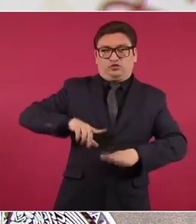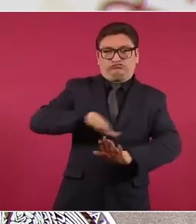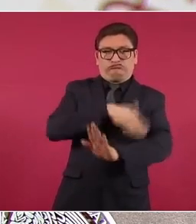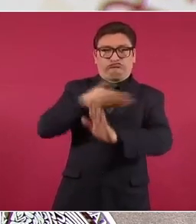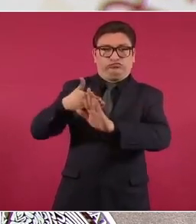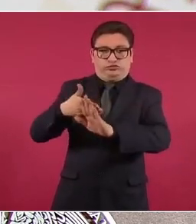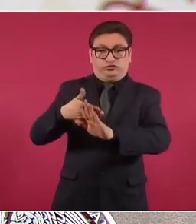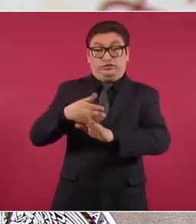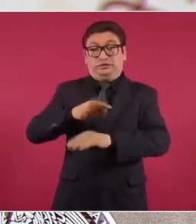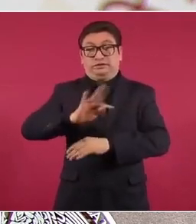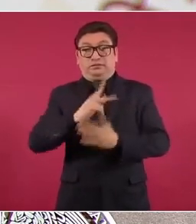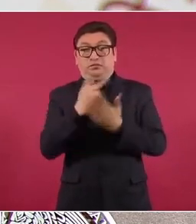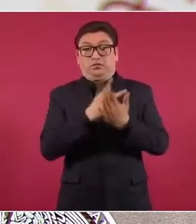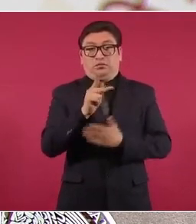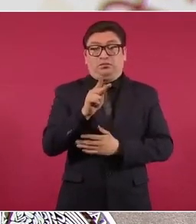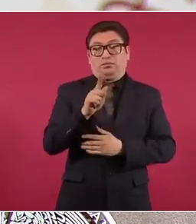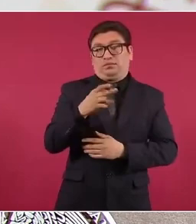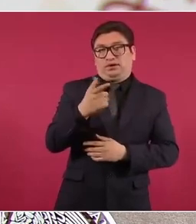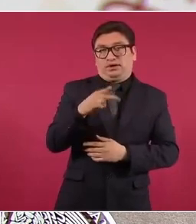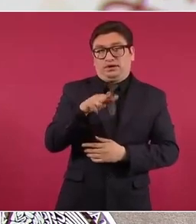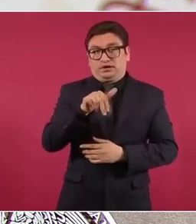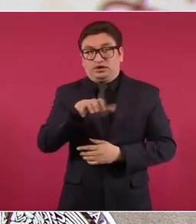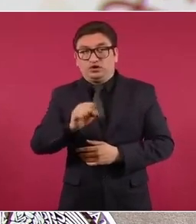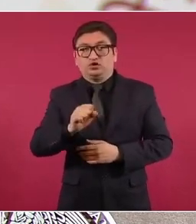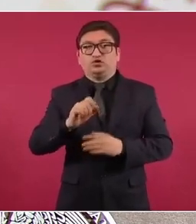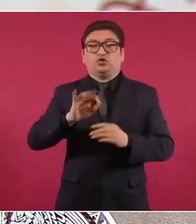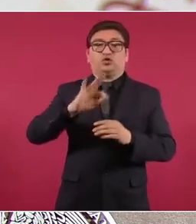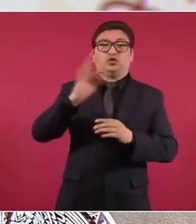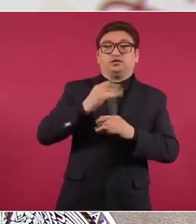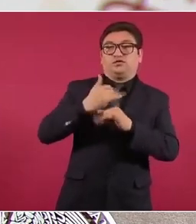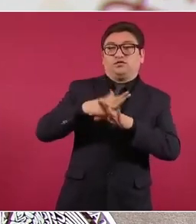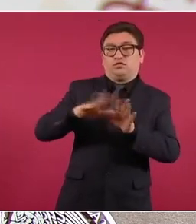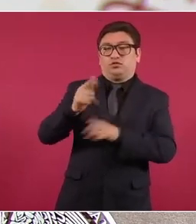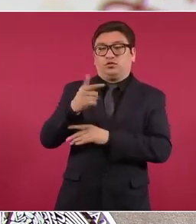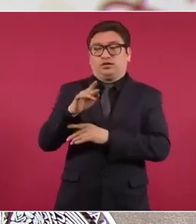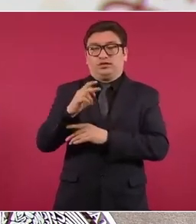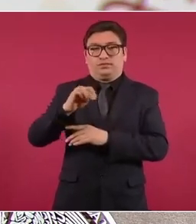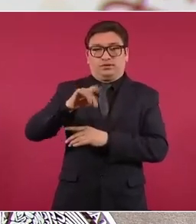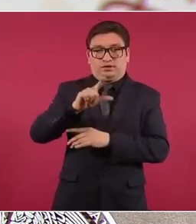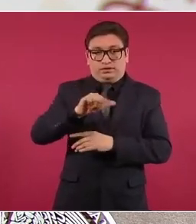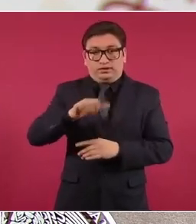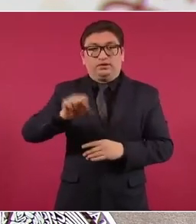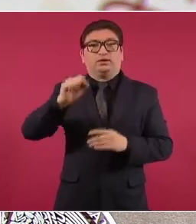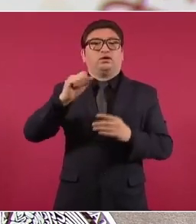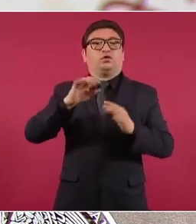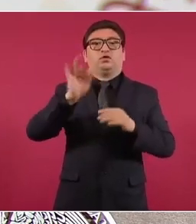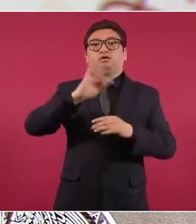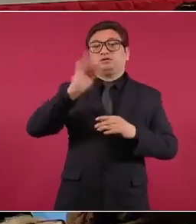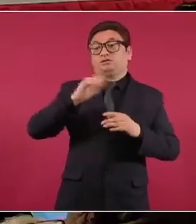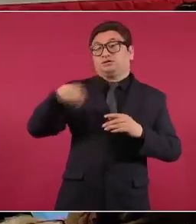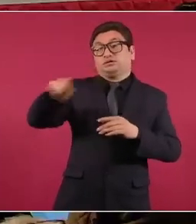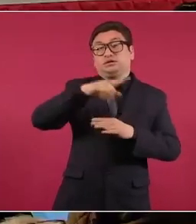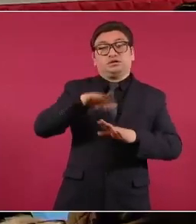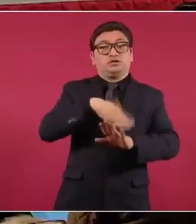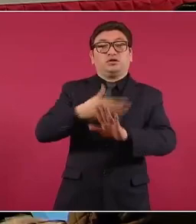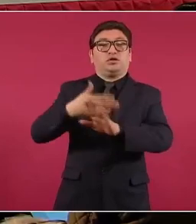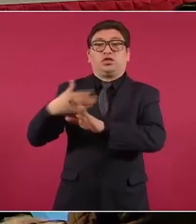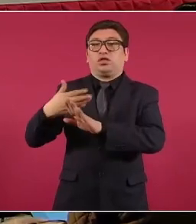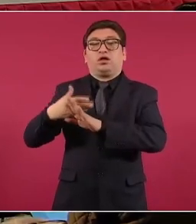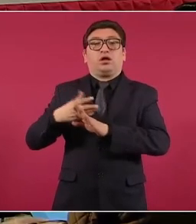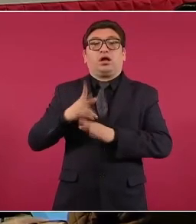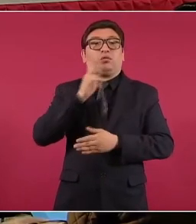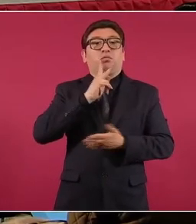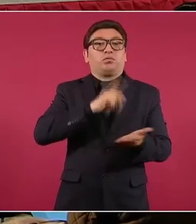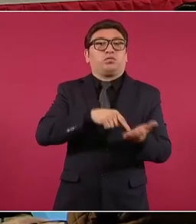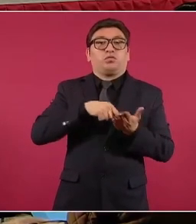que si Pegasus, que si las filtraciones de guacamayas, que si los testimonios de ataques sin prueba alguna.